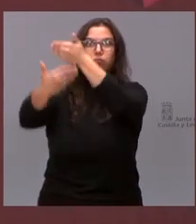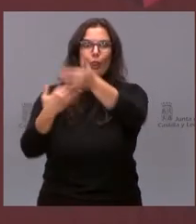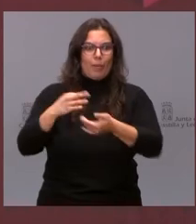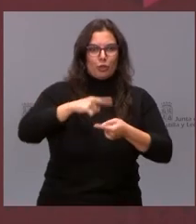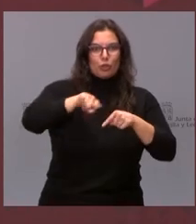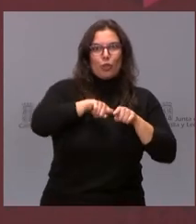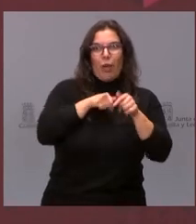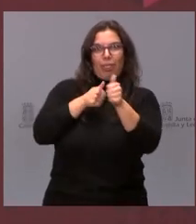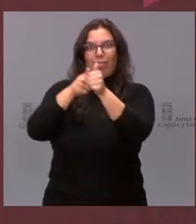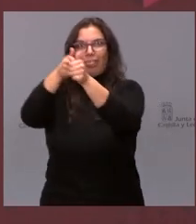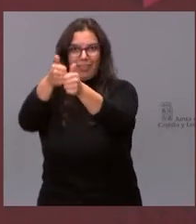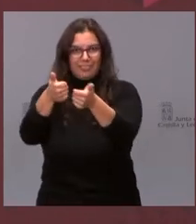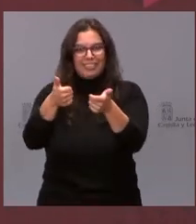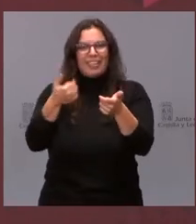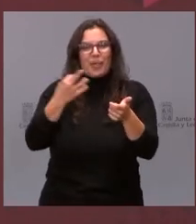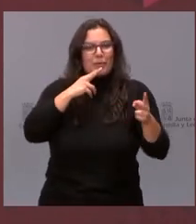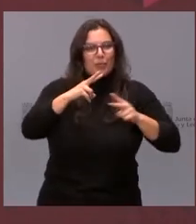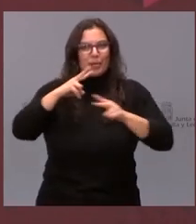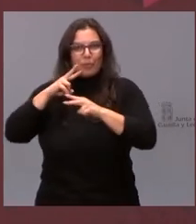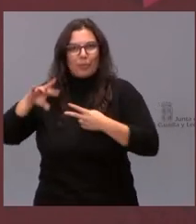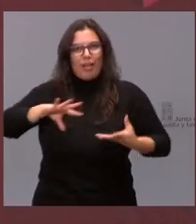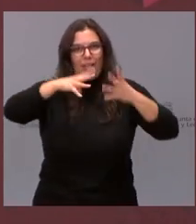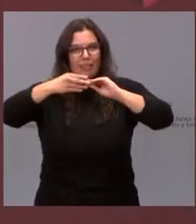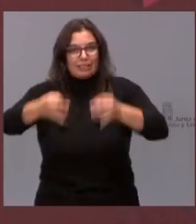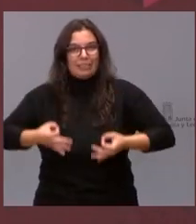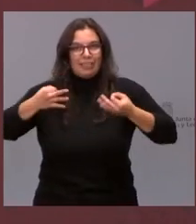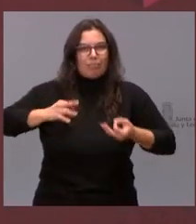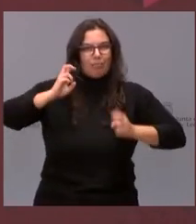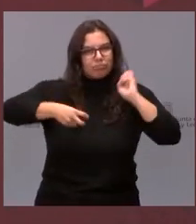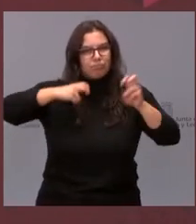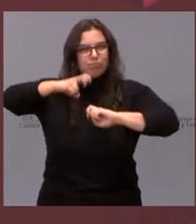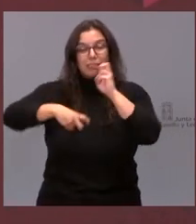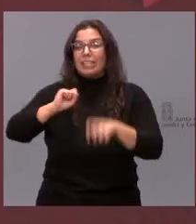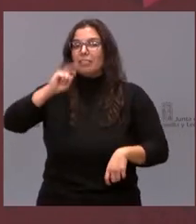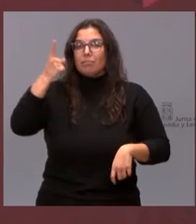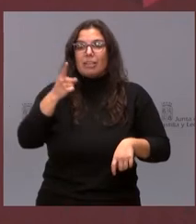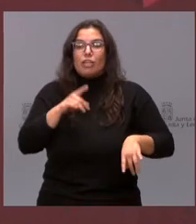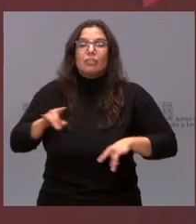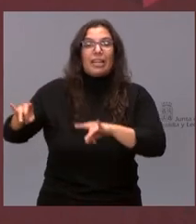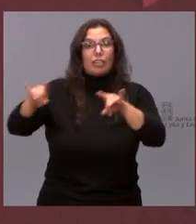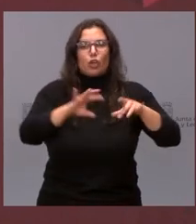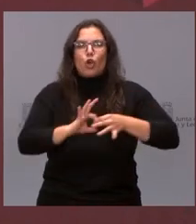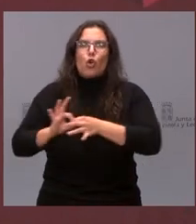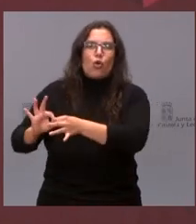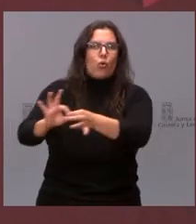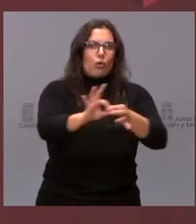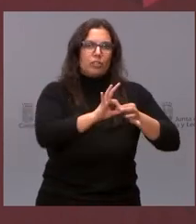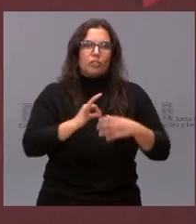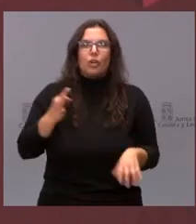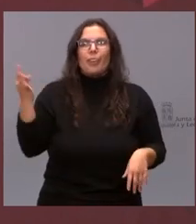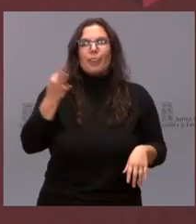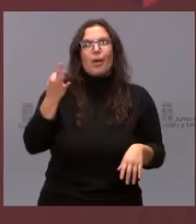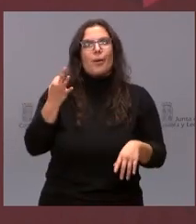estar dando una respuesta de manera inmediata y, sobre todo, fomentar la cohesión territorial con una